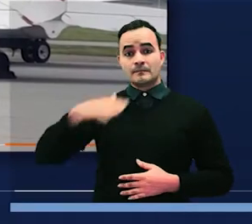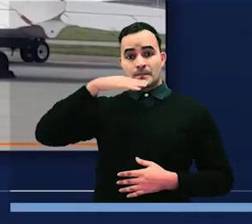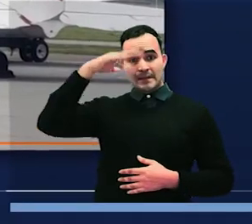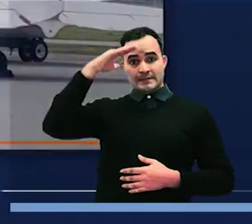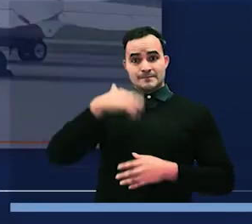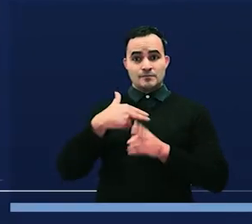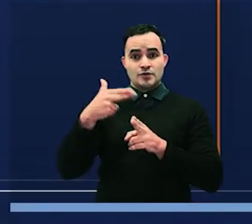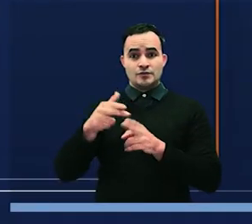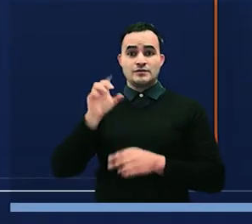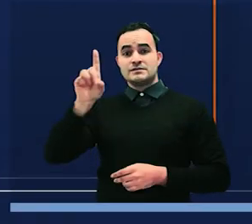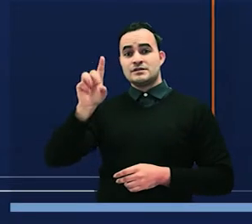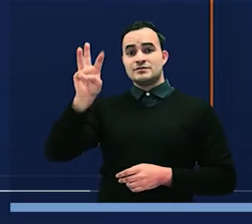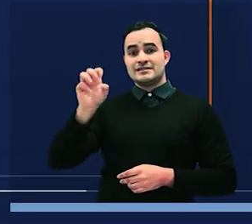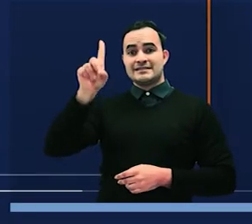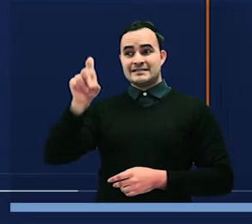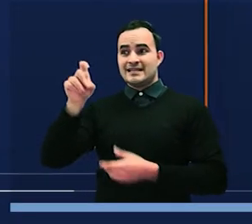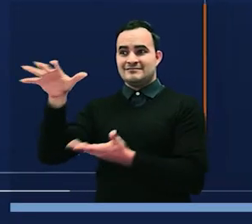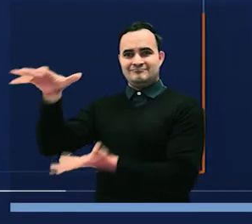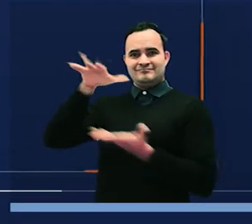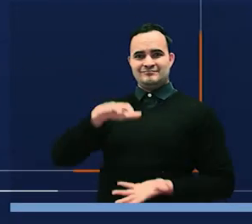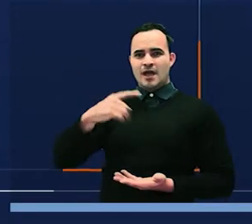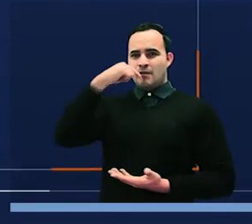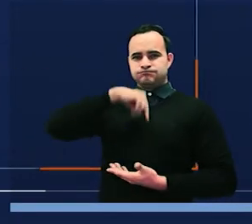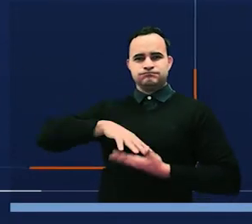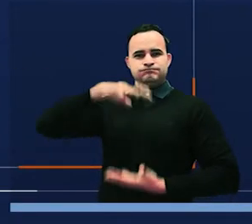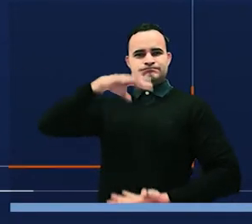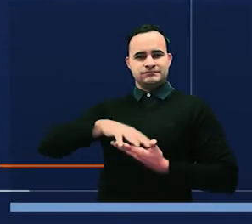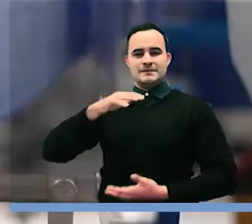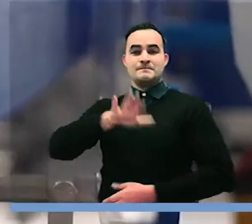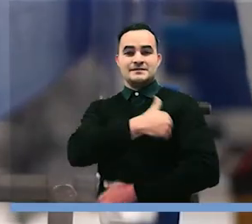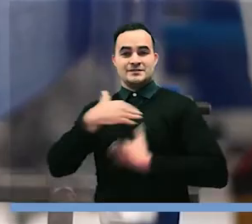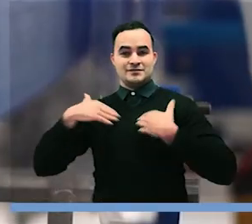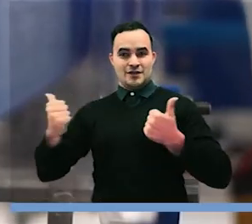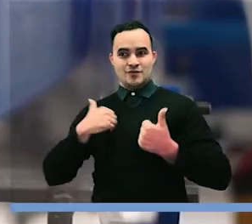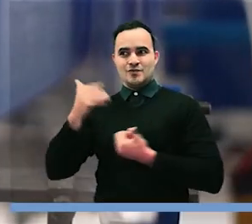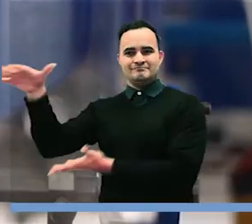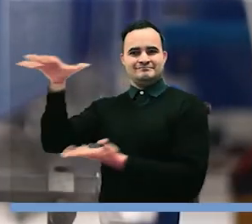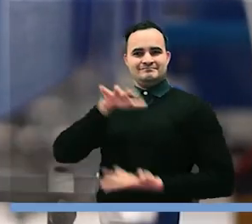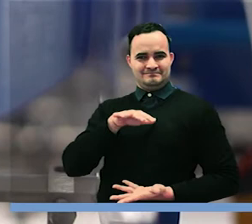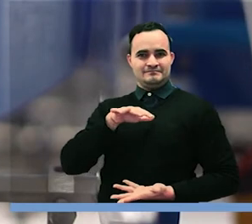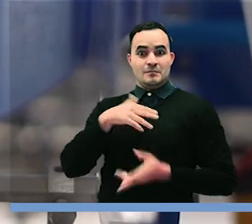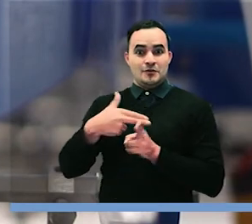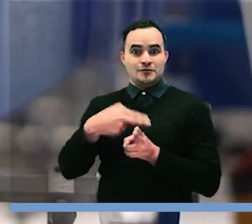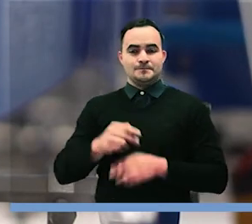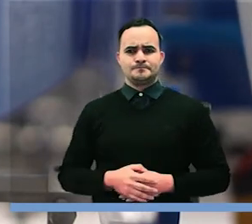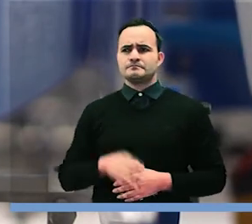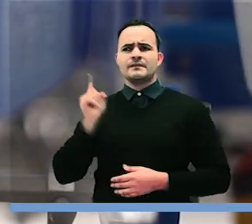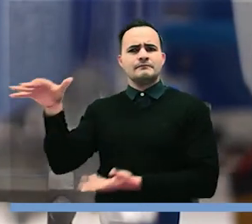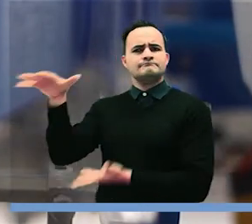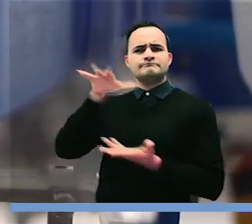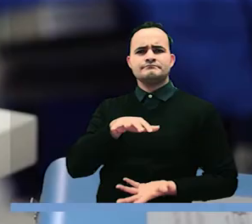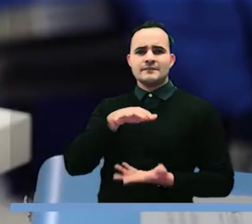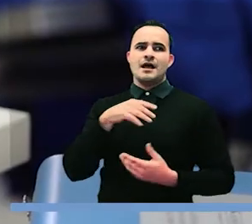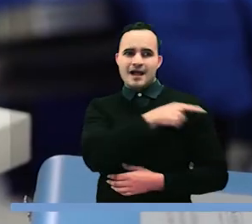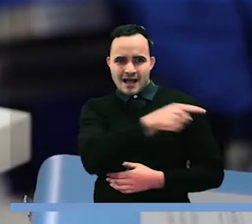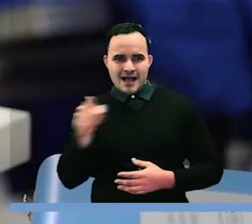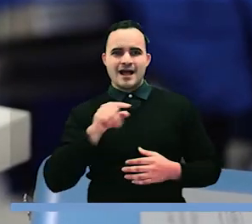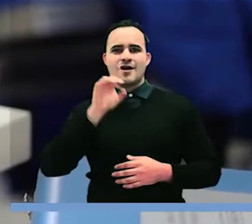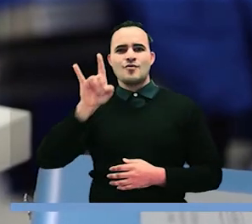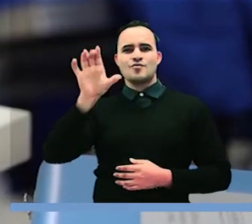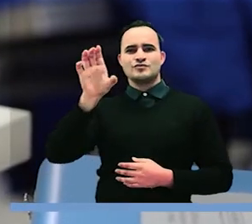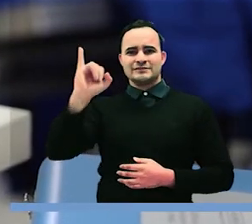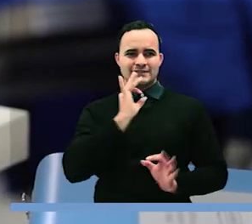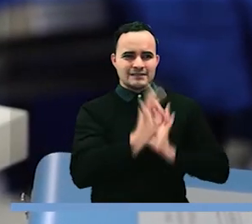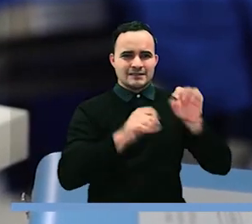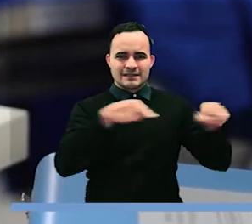Medellín recibirá 186 ventiladores por parte del Ministerio de Salud y Protección Social, que fortalecerán la capacidad